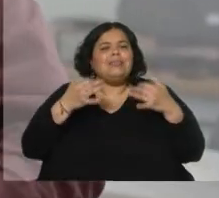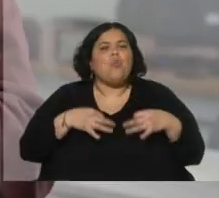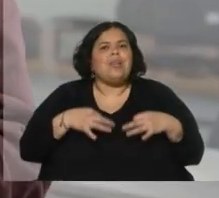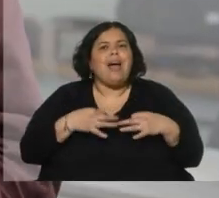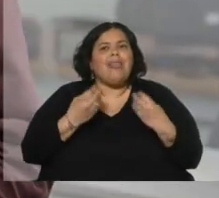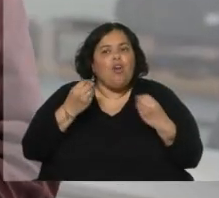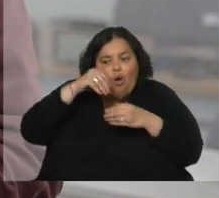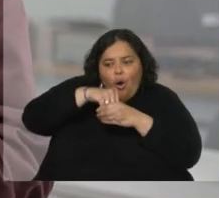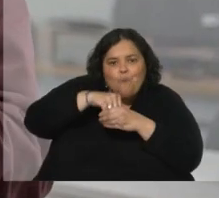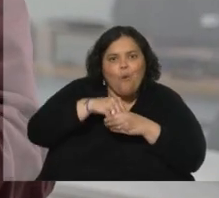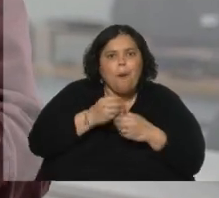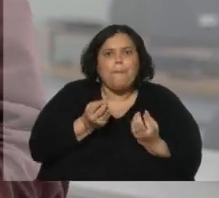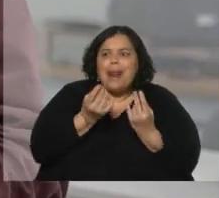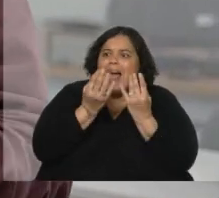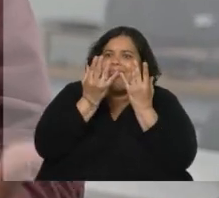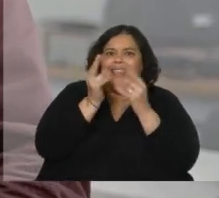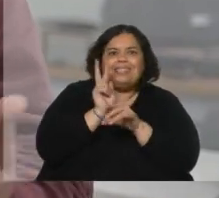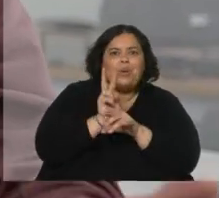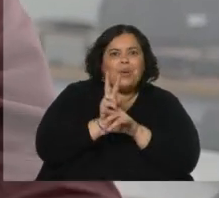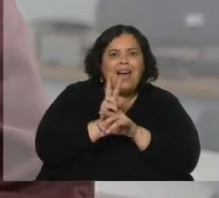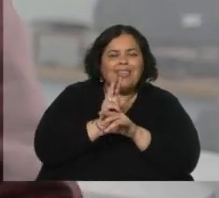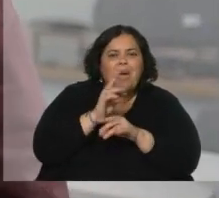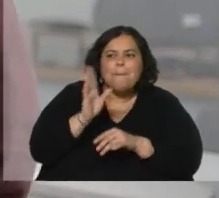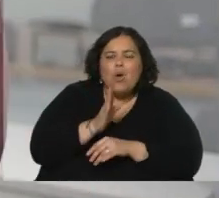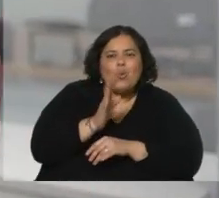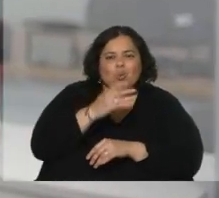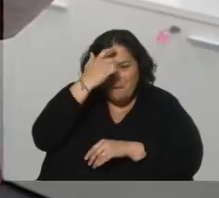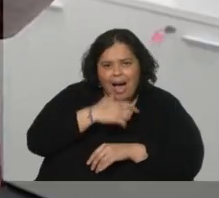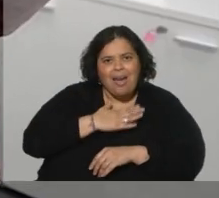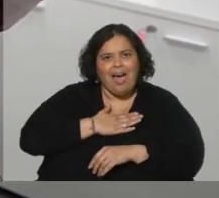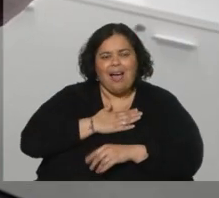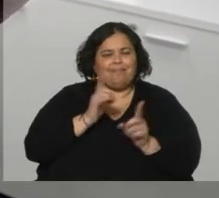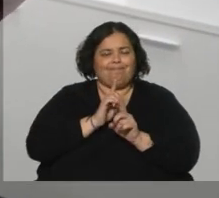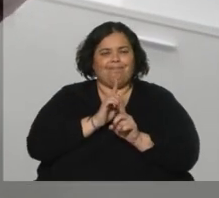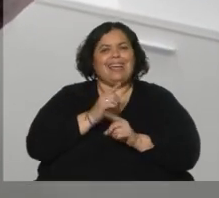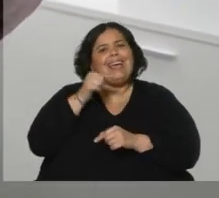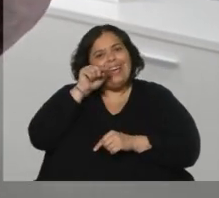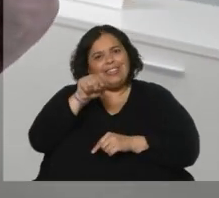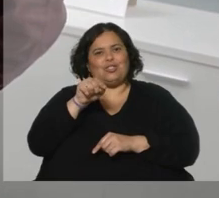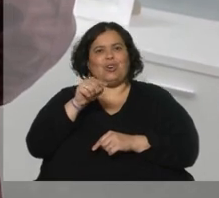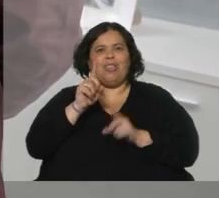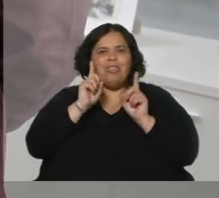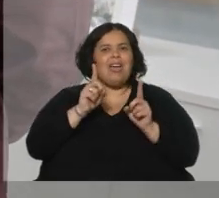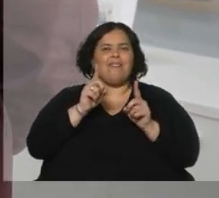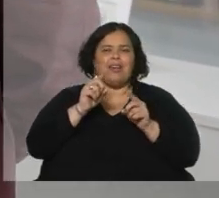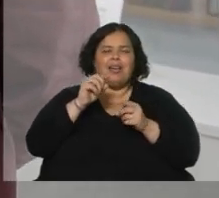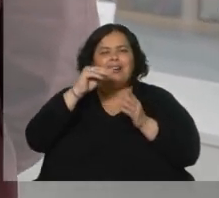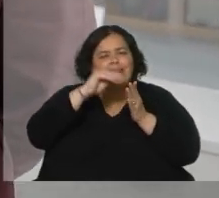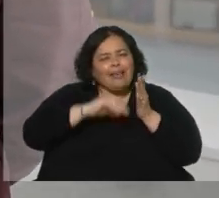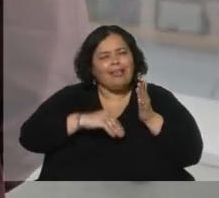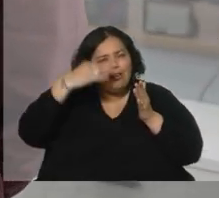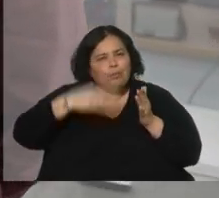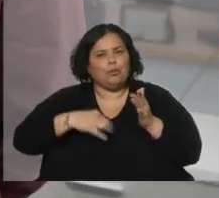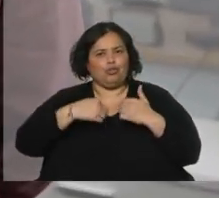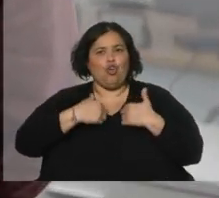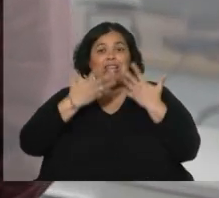siendo redundante, la seguridad de ese producto para ese paciente. Entonces, hemos intentado registrar en Uruguay como producto final.